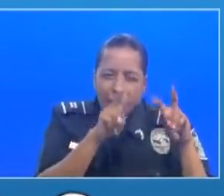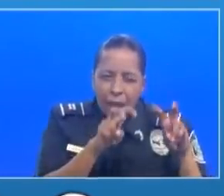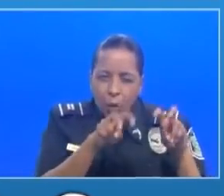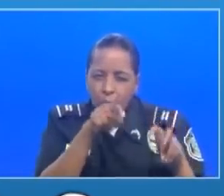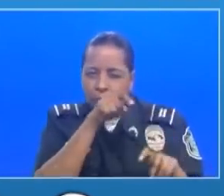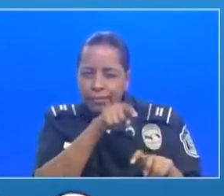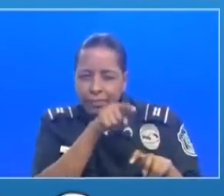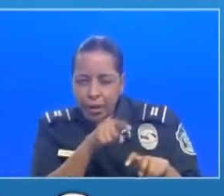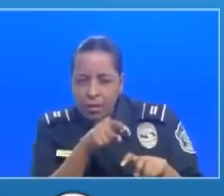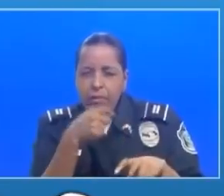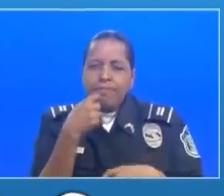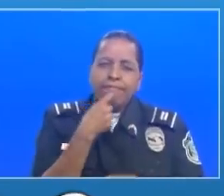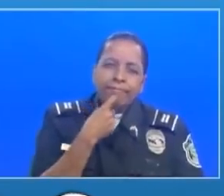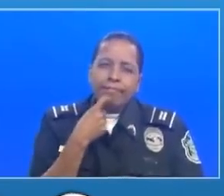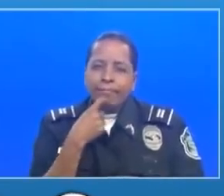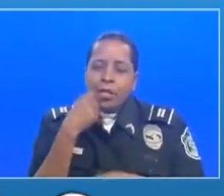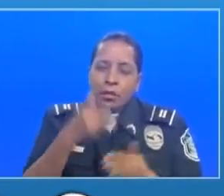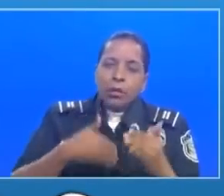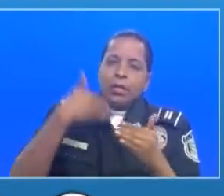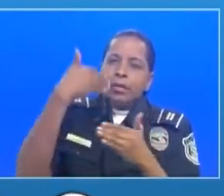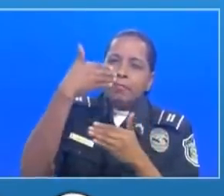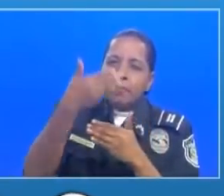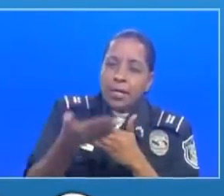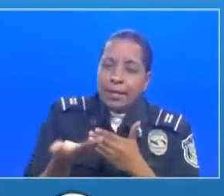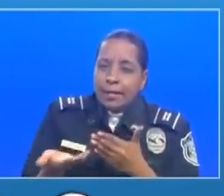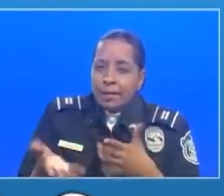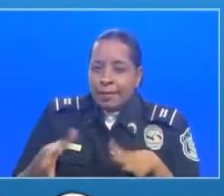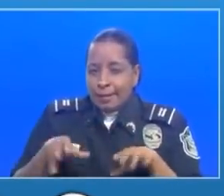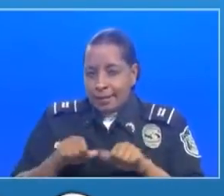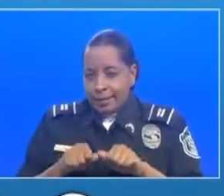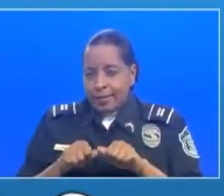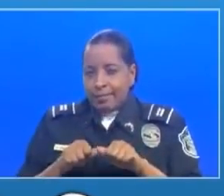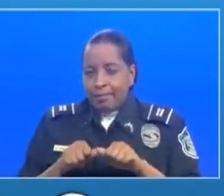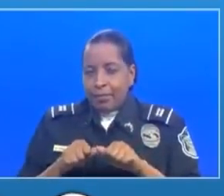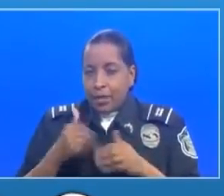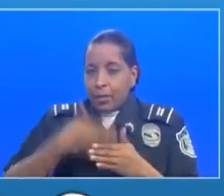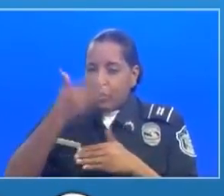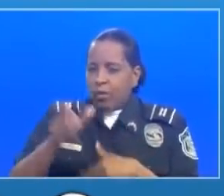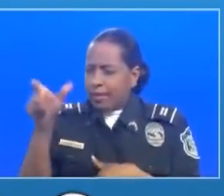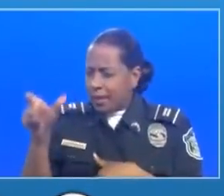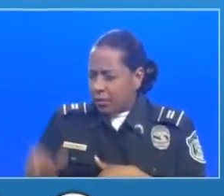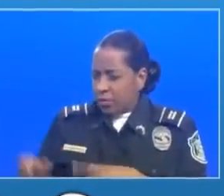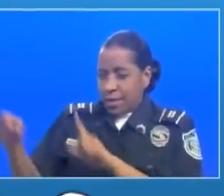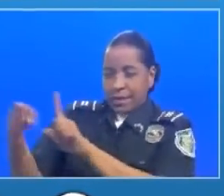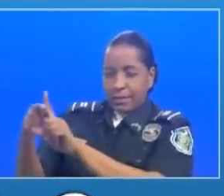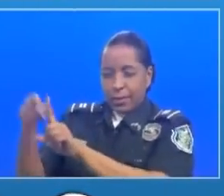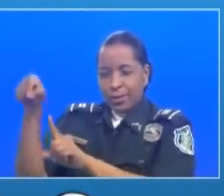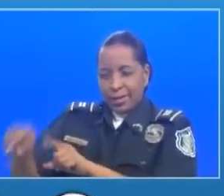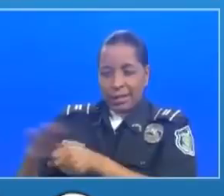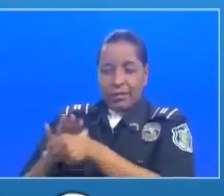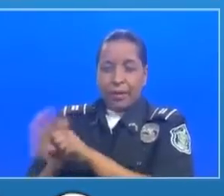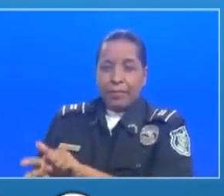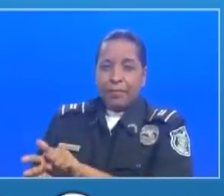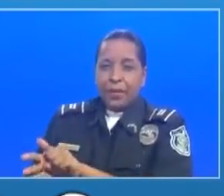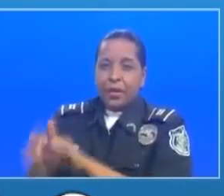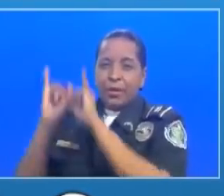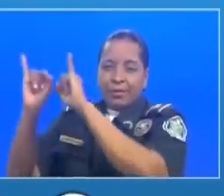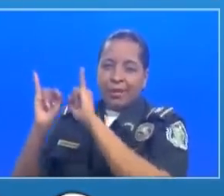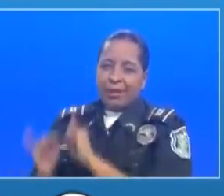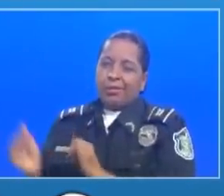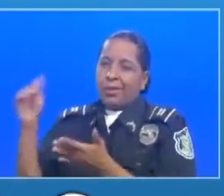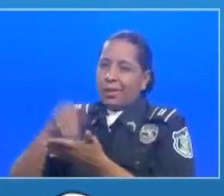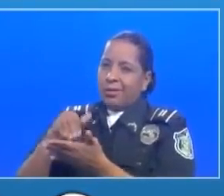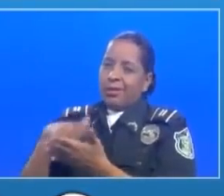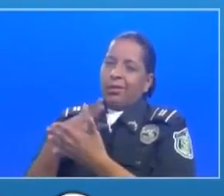las situaciones por una persona que se declare positiva en una instalación de salud